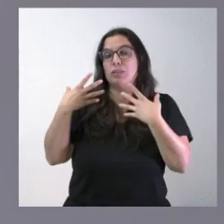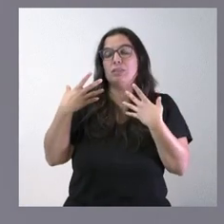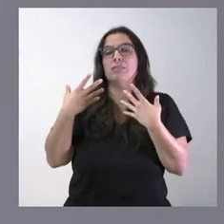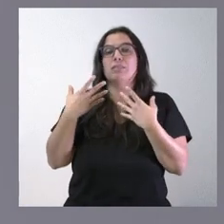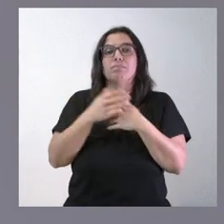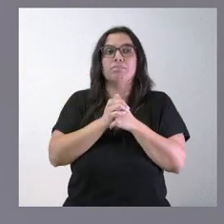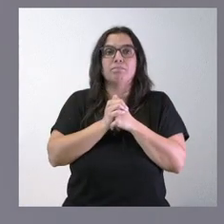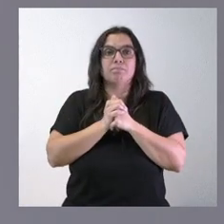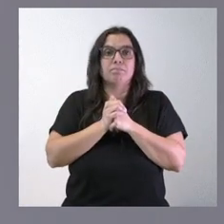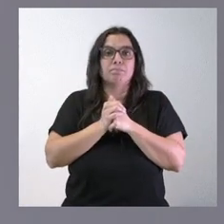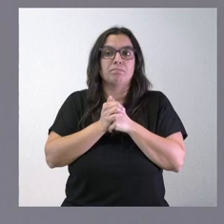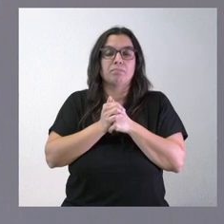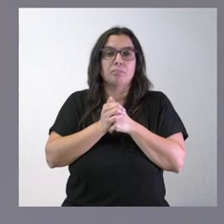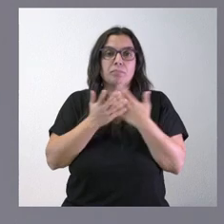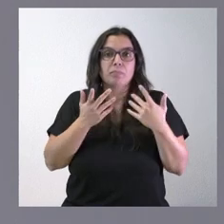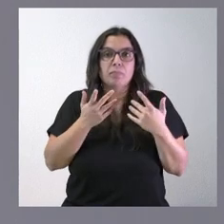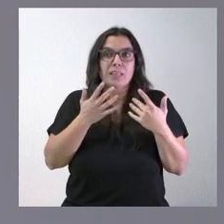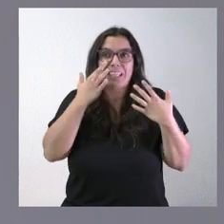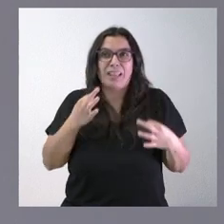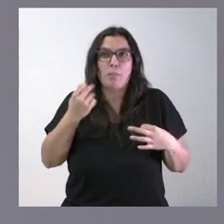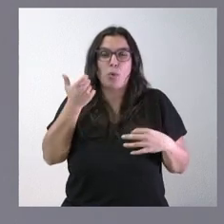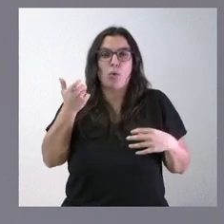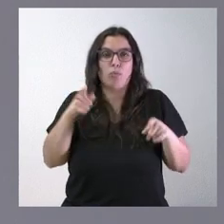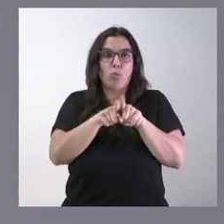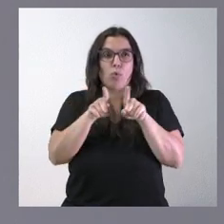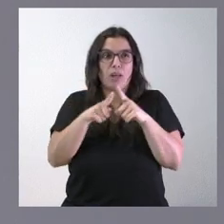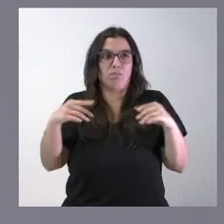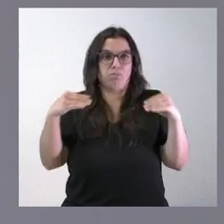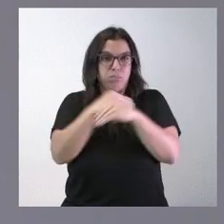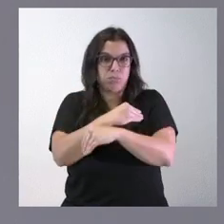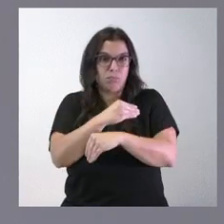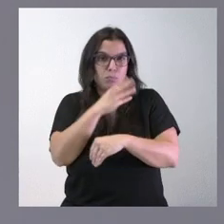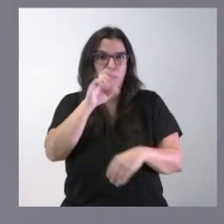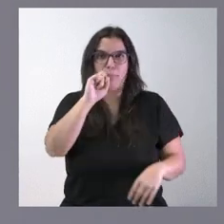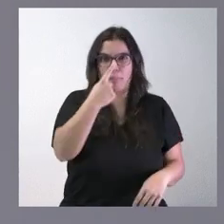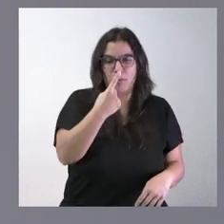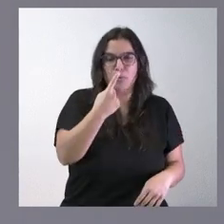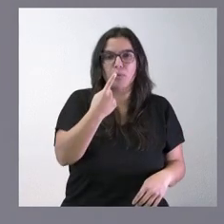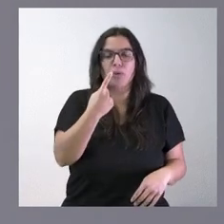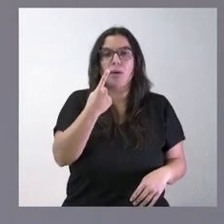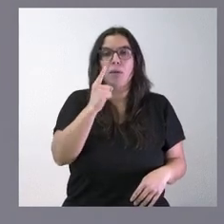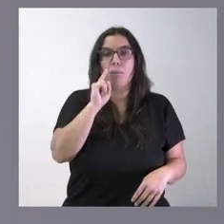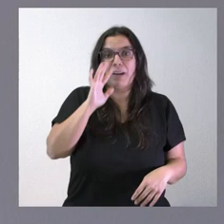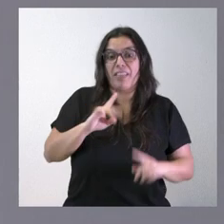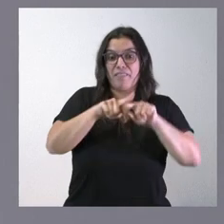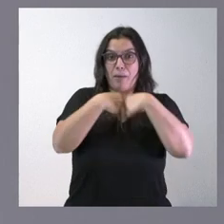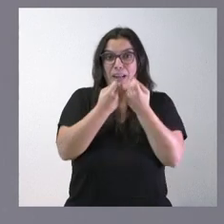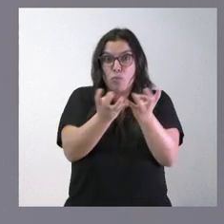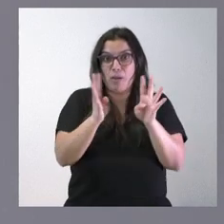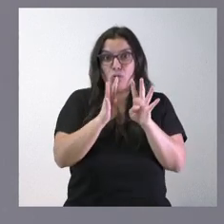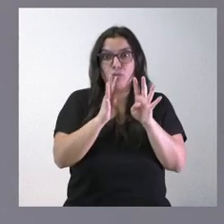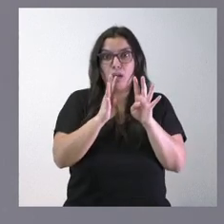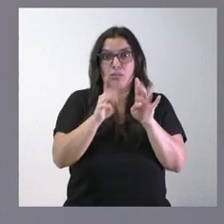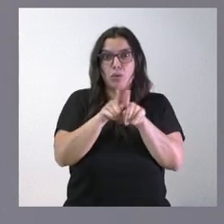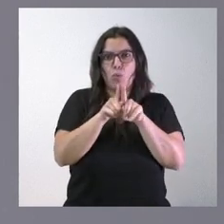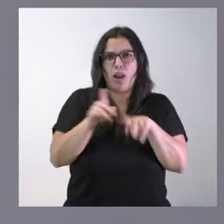y que le han planteado resulta un poco contradictoria porque primero no parece que todas las familias numerosas sean familias de rentas